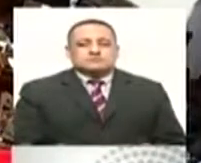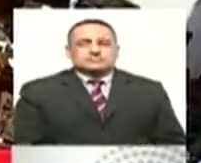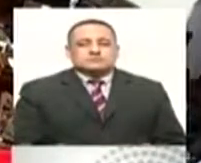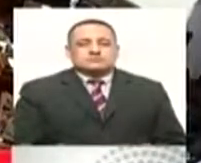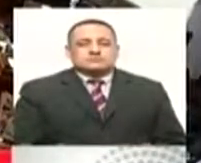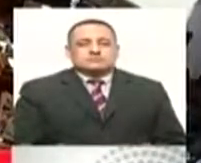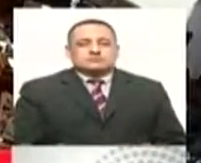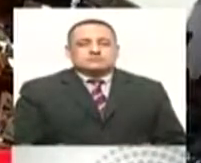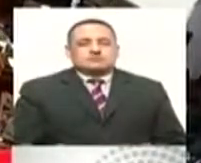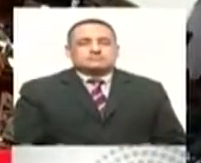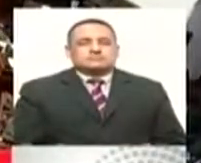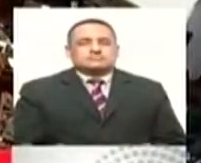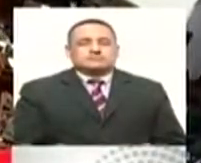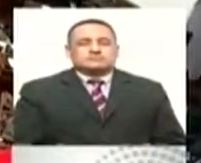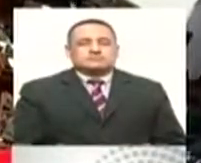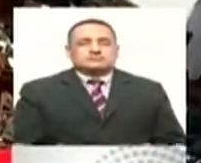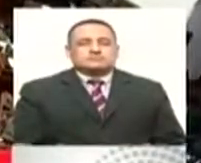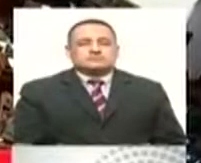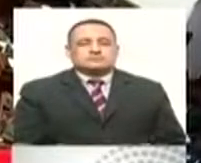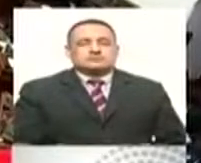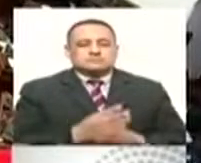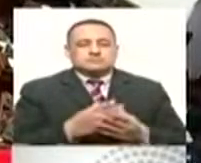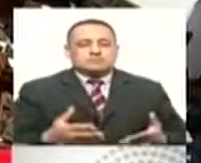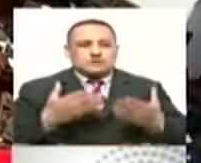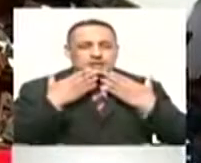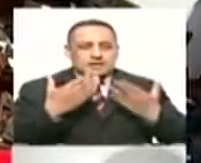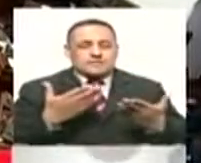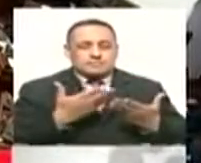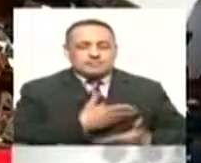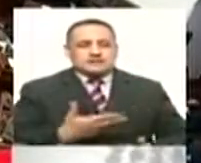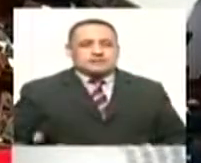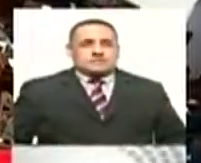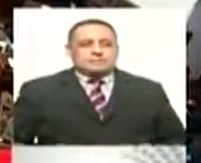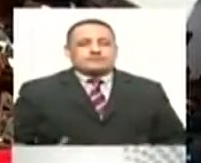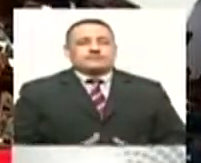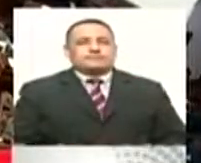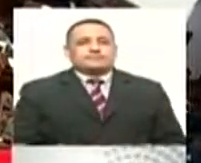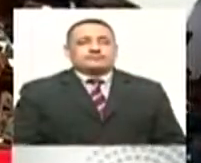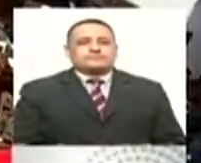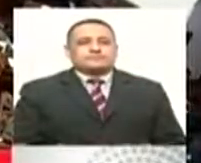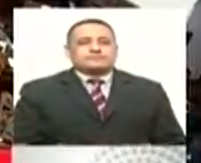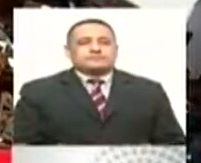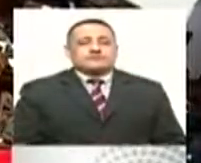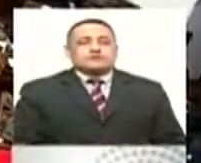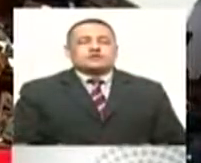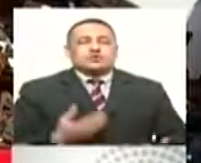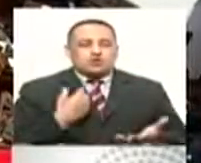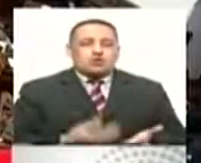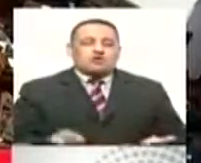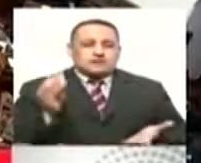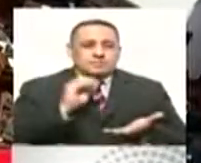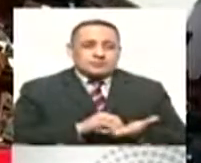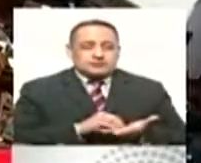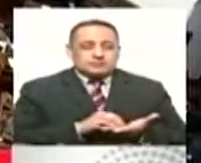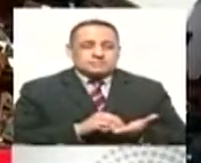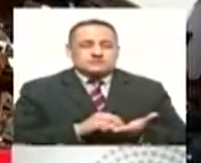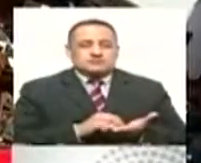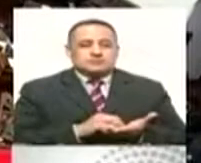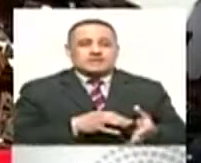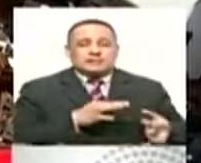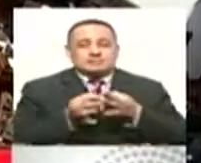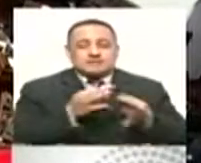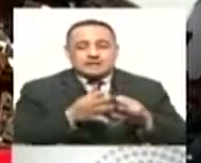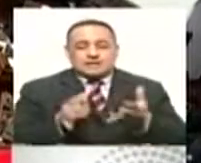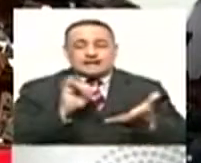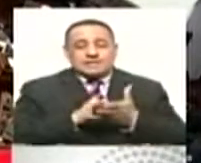podamos mantener la tercera ola lo más alejada posible, ¿no es cierto?, y que realmente la